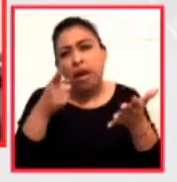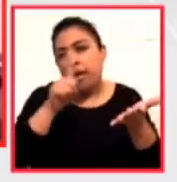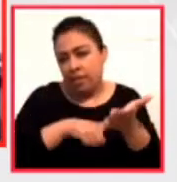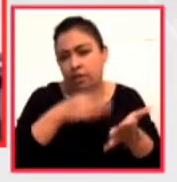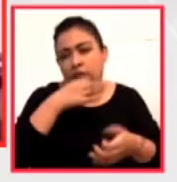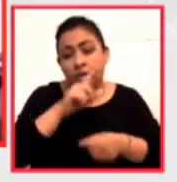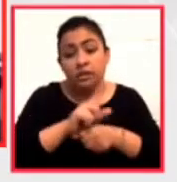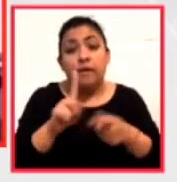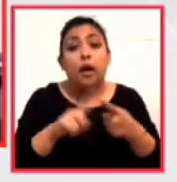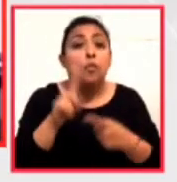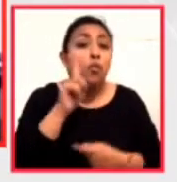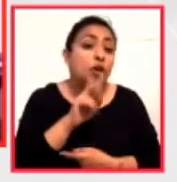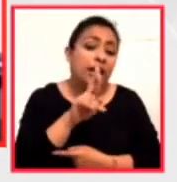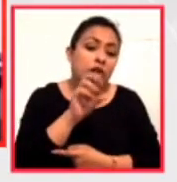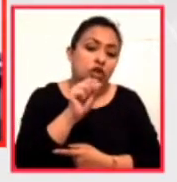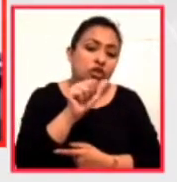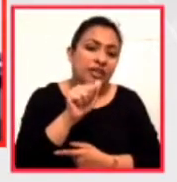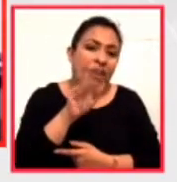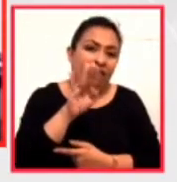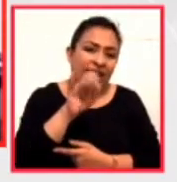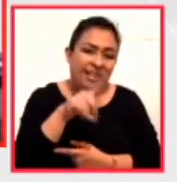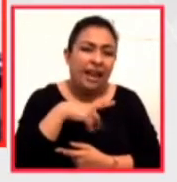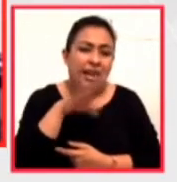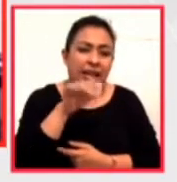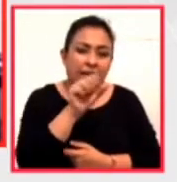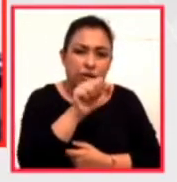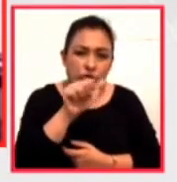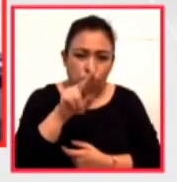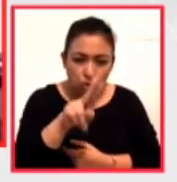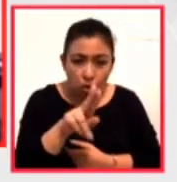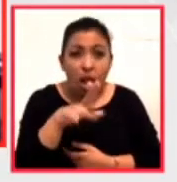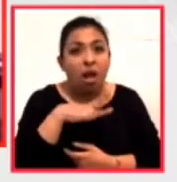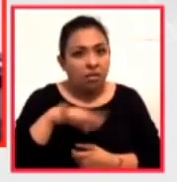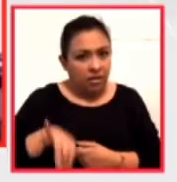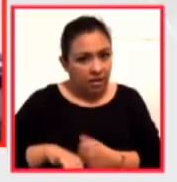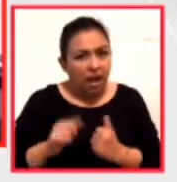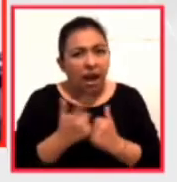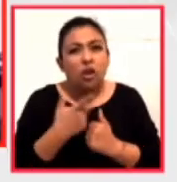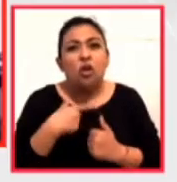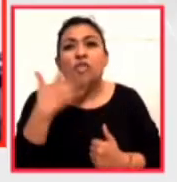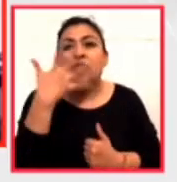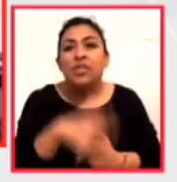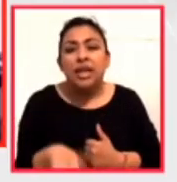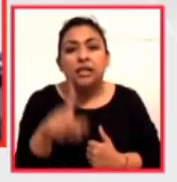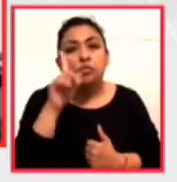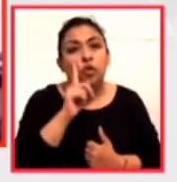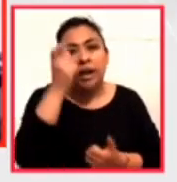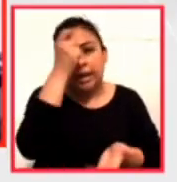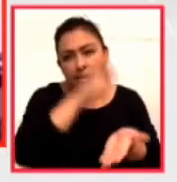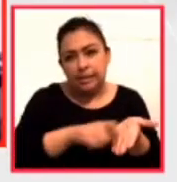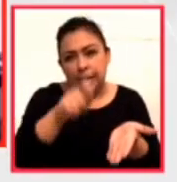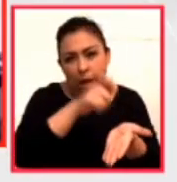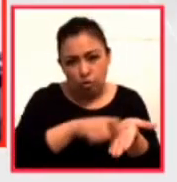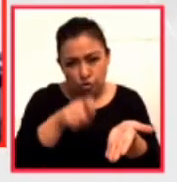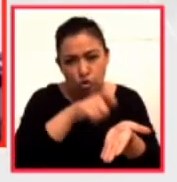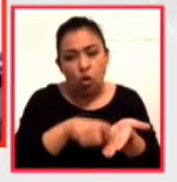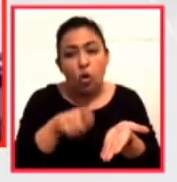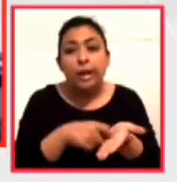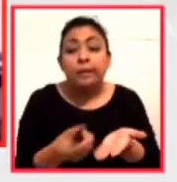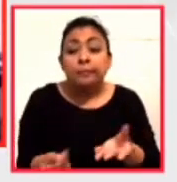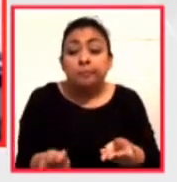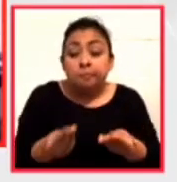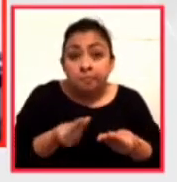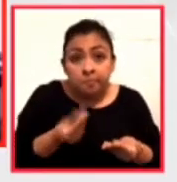Rosa Beltrán, desde Cazul, decidió hacer una cosa muy interesante, que son diez autoras que nos regalan,